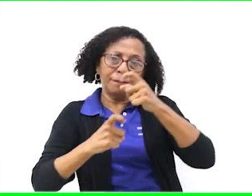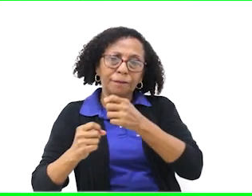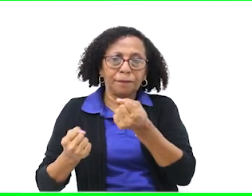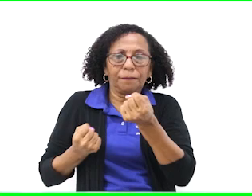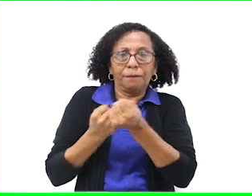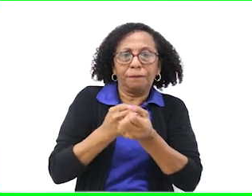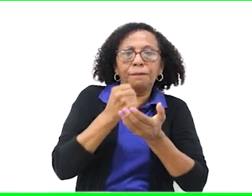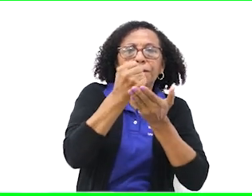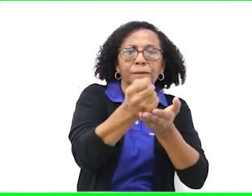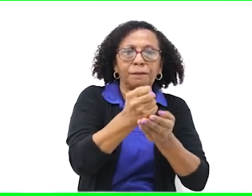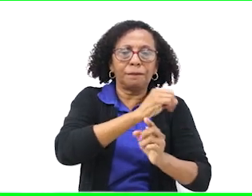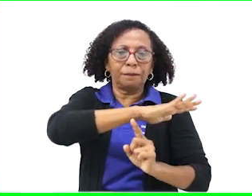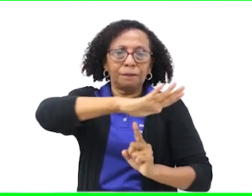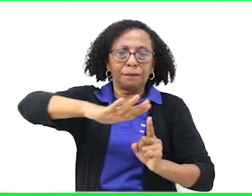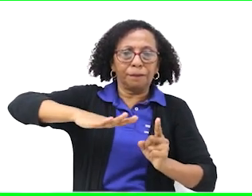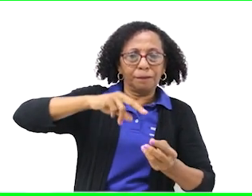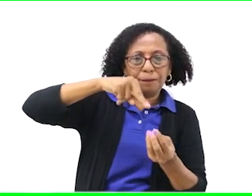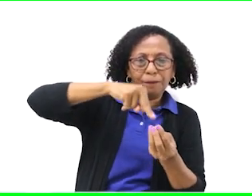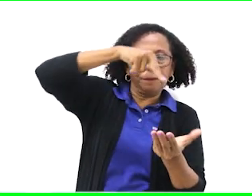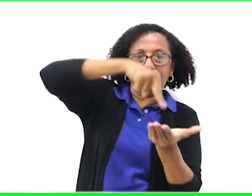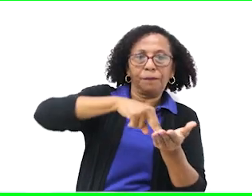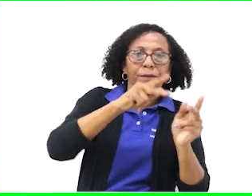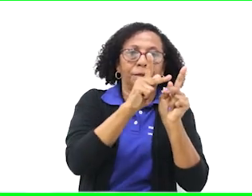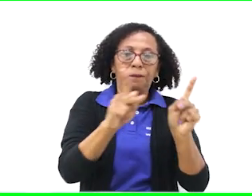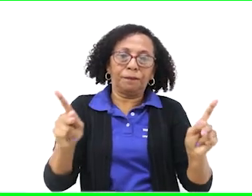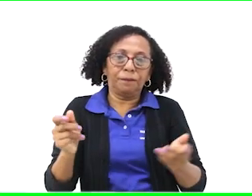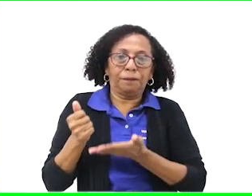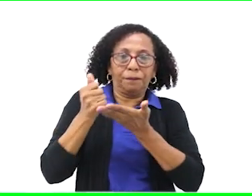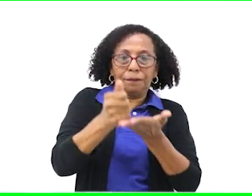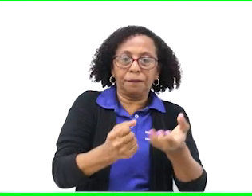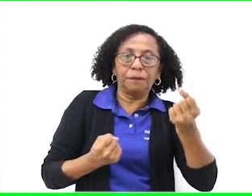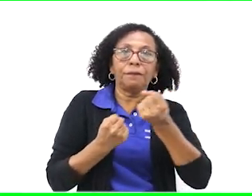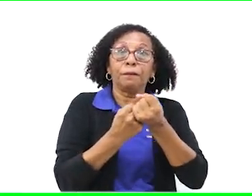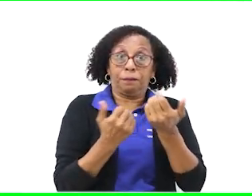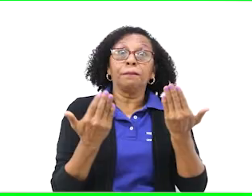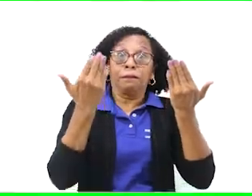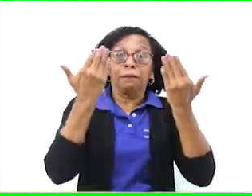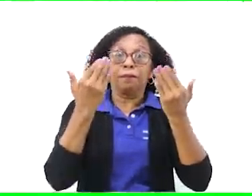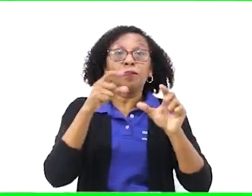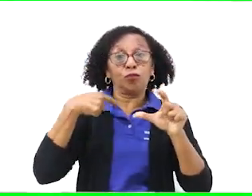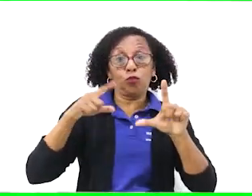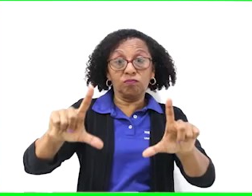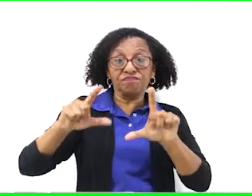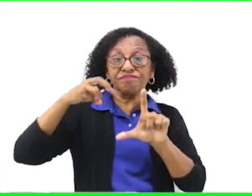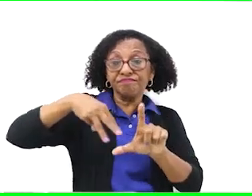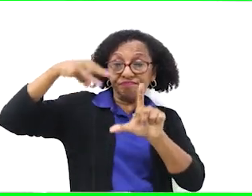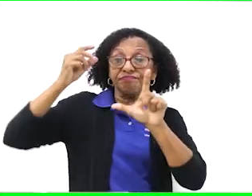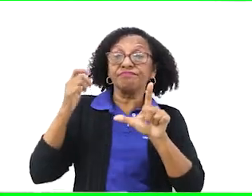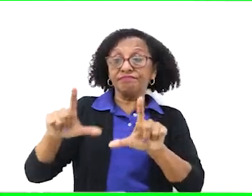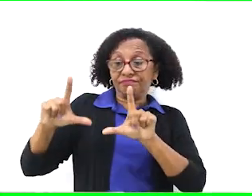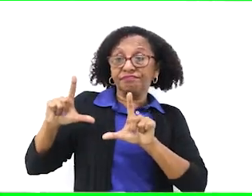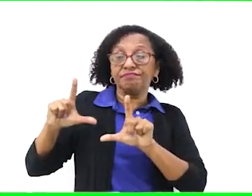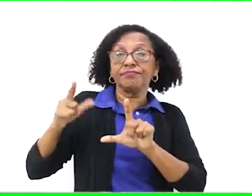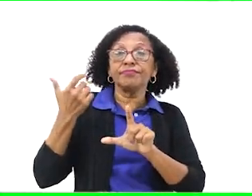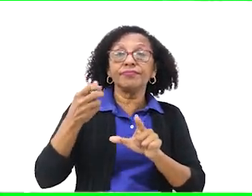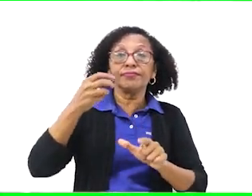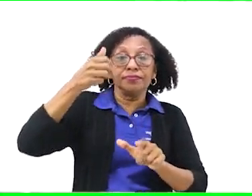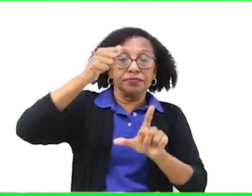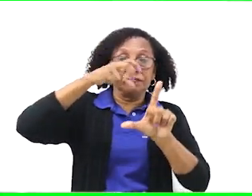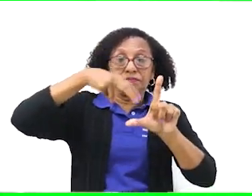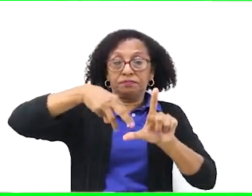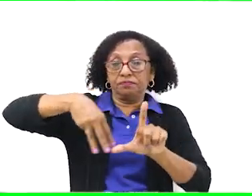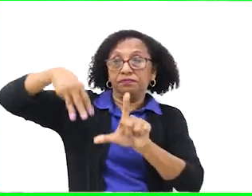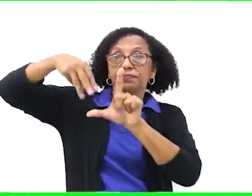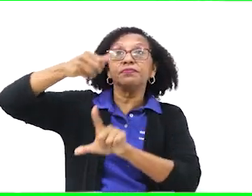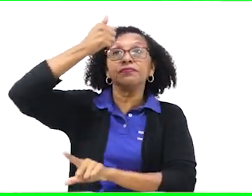reflexiona críticamente sobre la realidad en el contexto de vida de las personas. Como egresada de la maestría